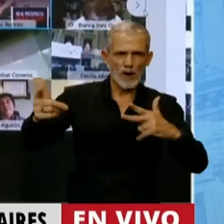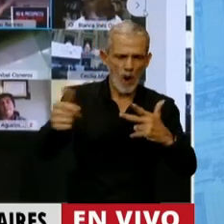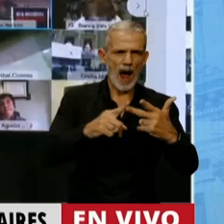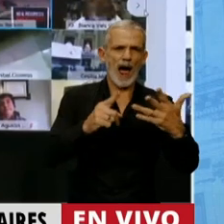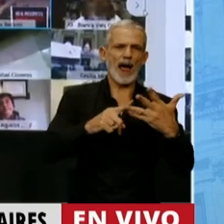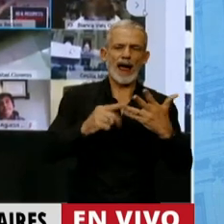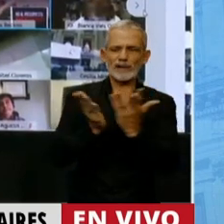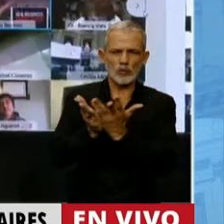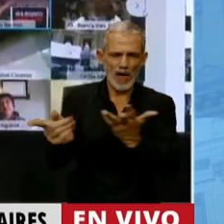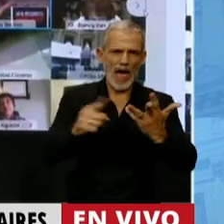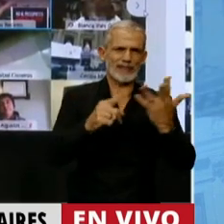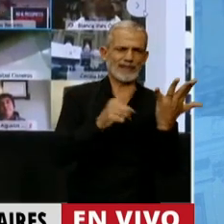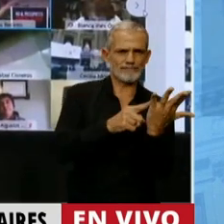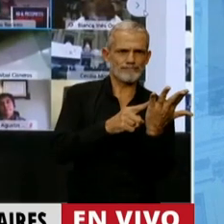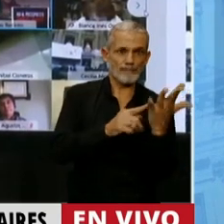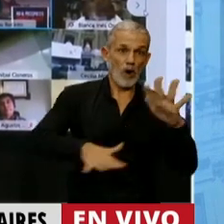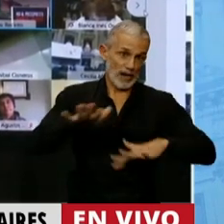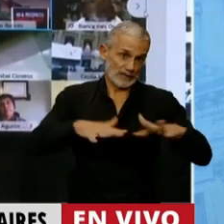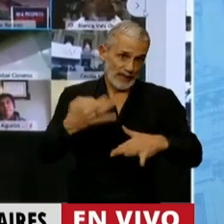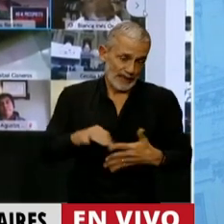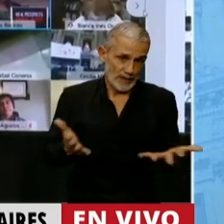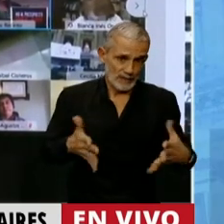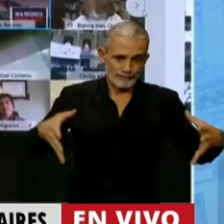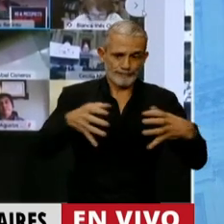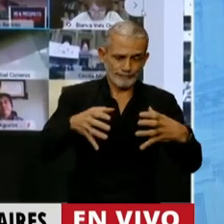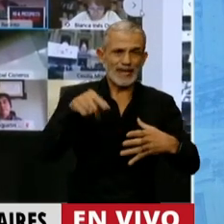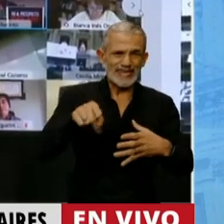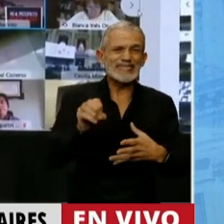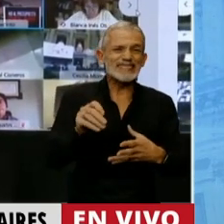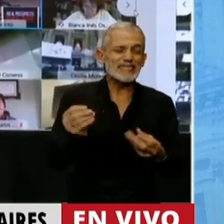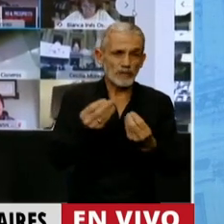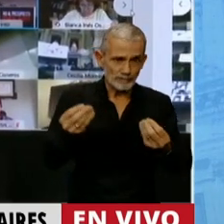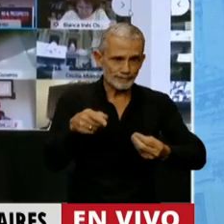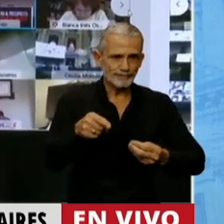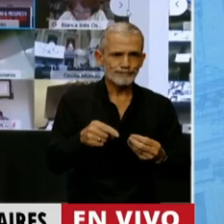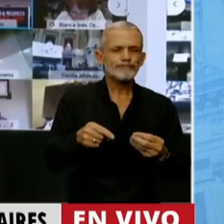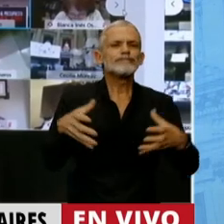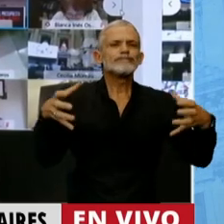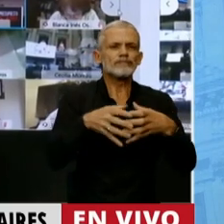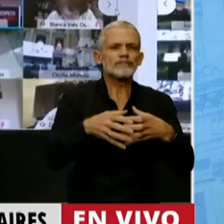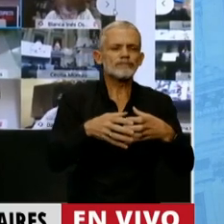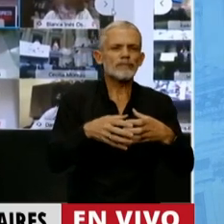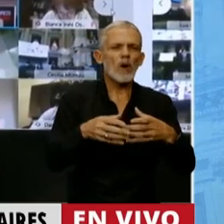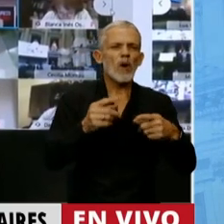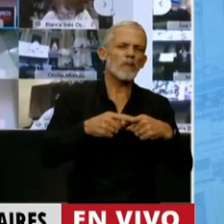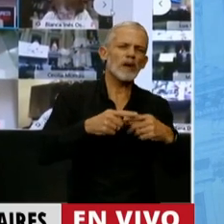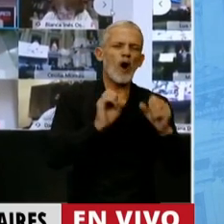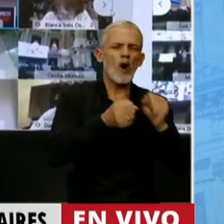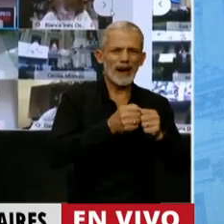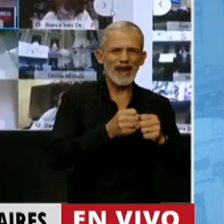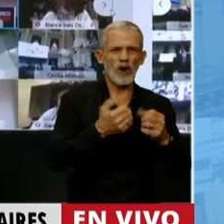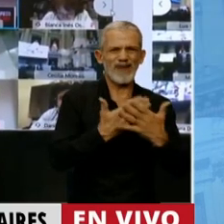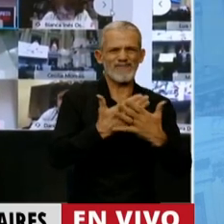los estudiantes, y este es el llamado que hacemos del Partido Obrero y del Frente de Izquierda, a la